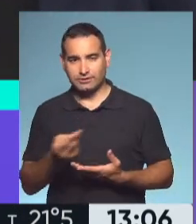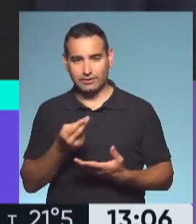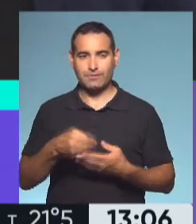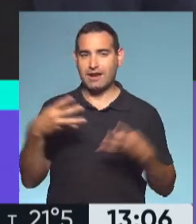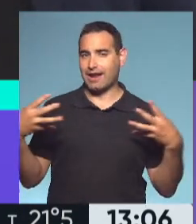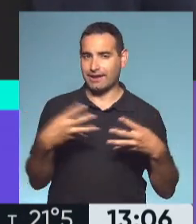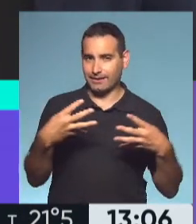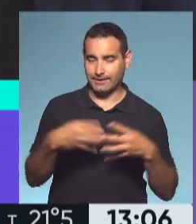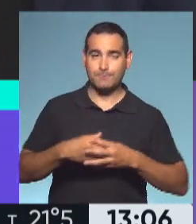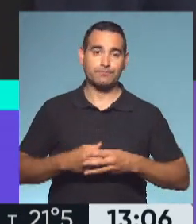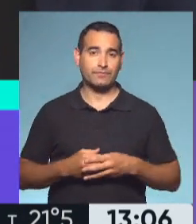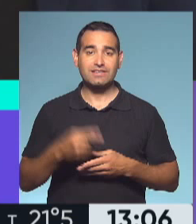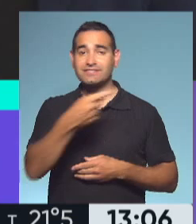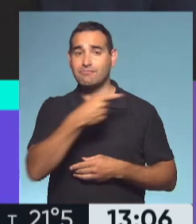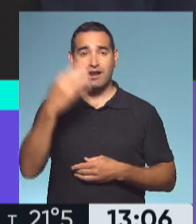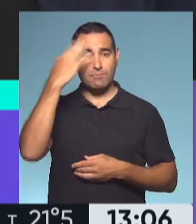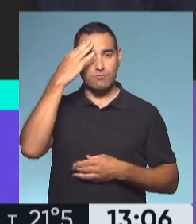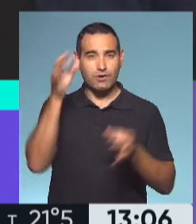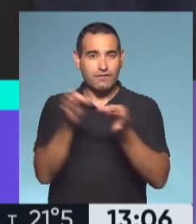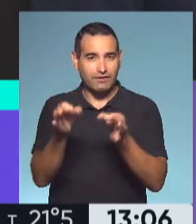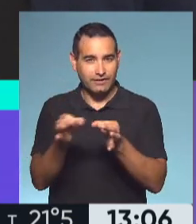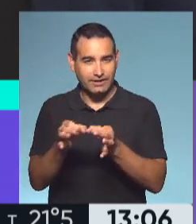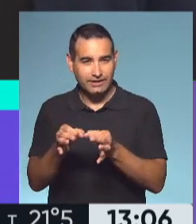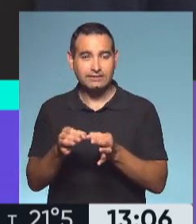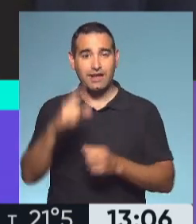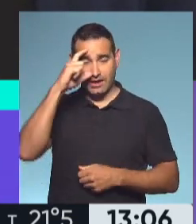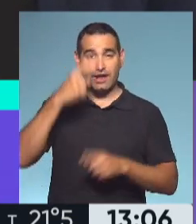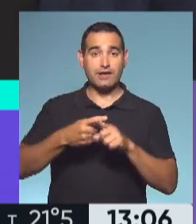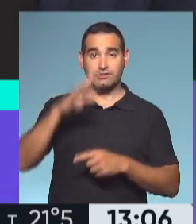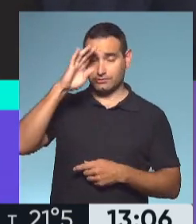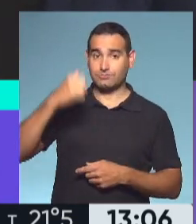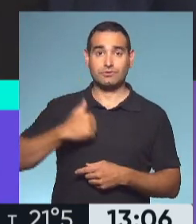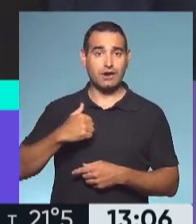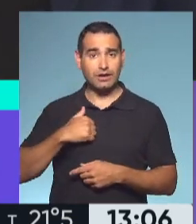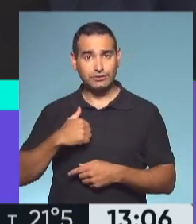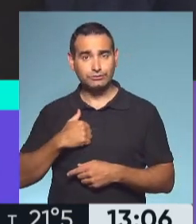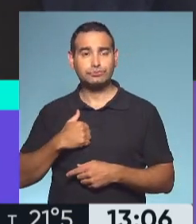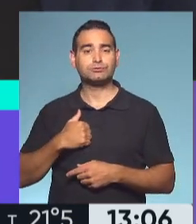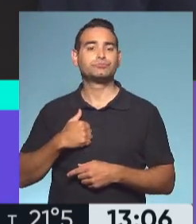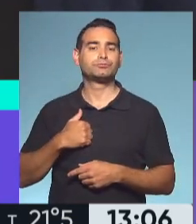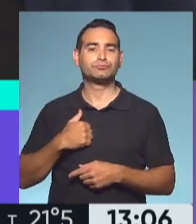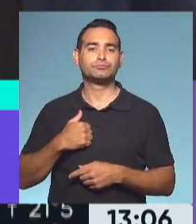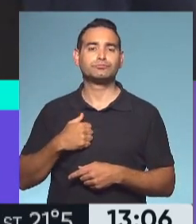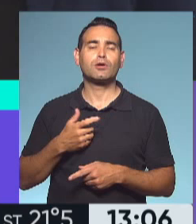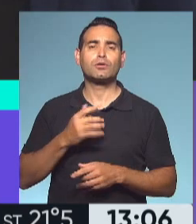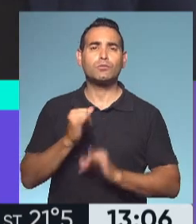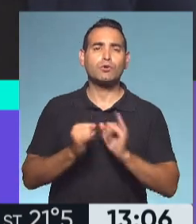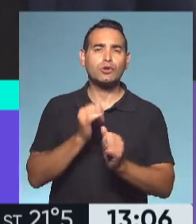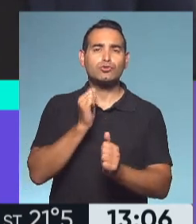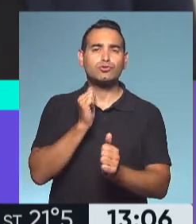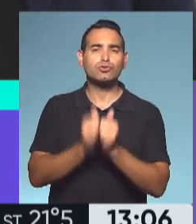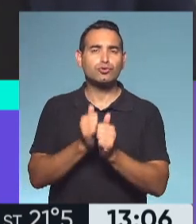desgarradora. La Semana de la Memoria, Semana de Malvinas, es combatientes, la posibilidad de encontrarnos con una historia de,